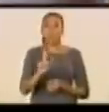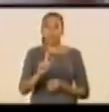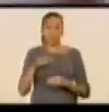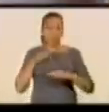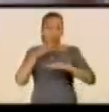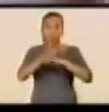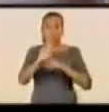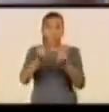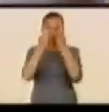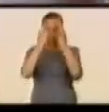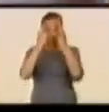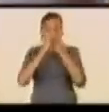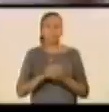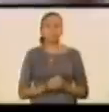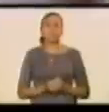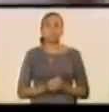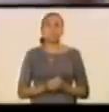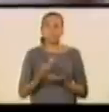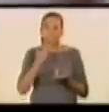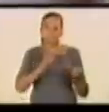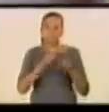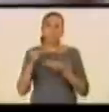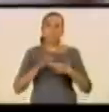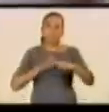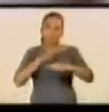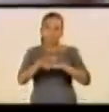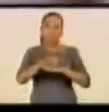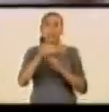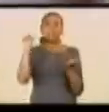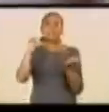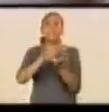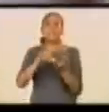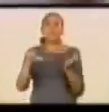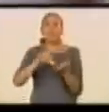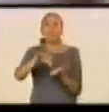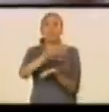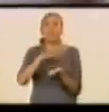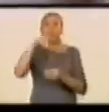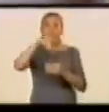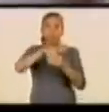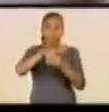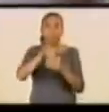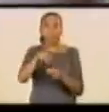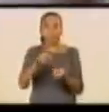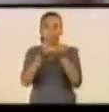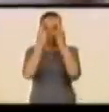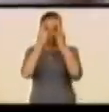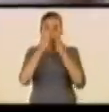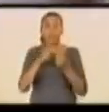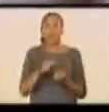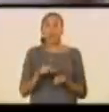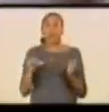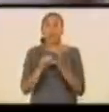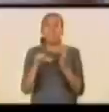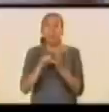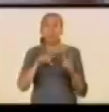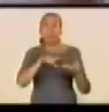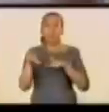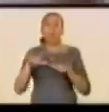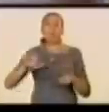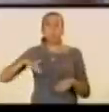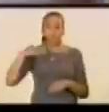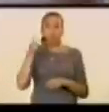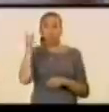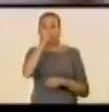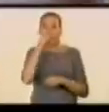han capacitado, les invitamos a acudir a su centro de capacitación. Su ubicación y detalles pueden encontrarlos en la